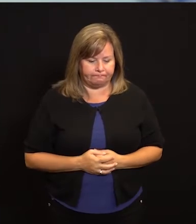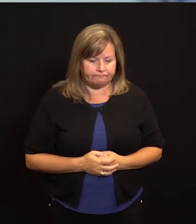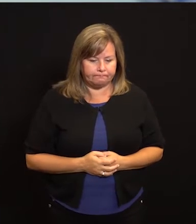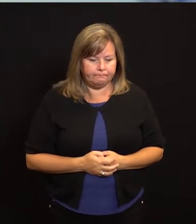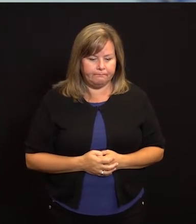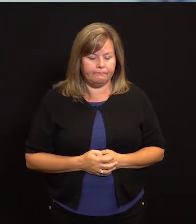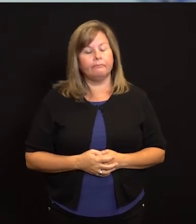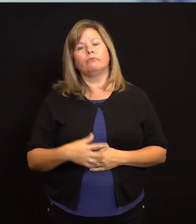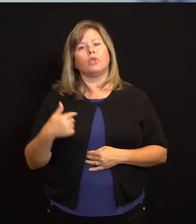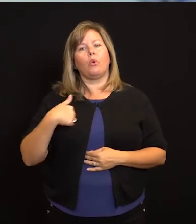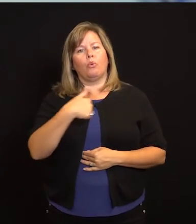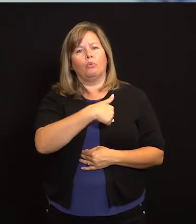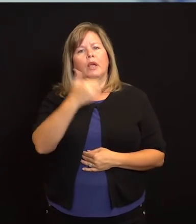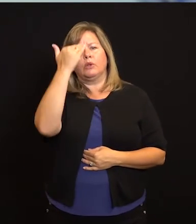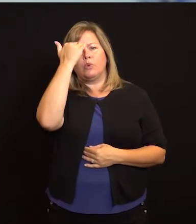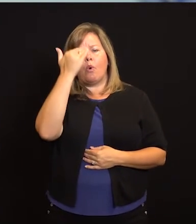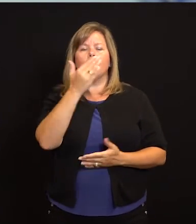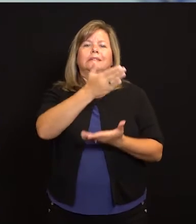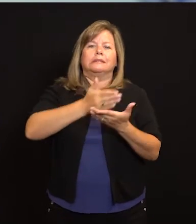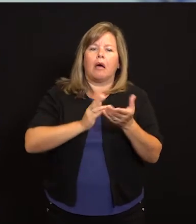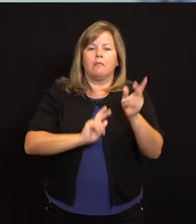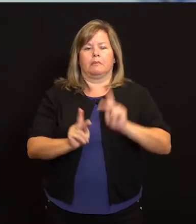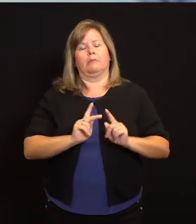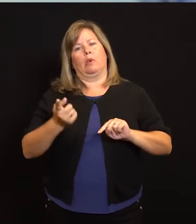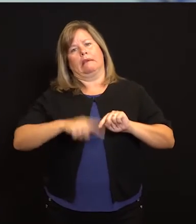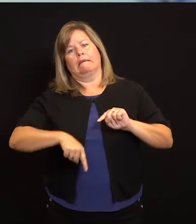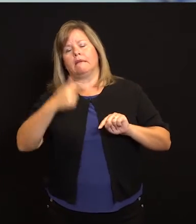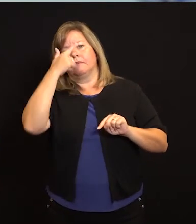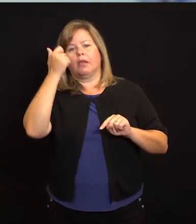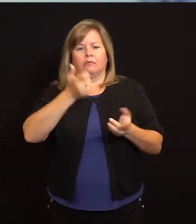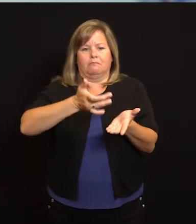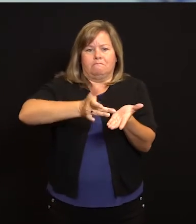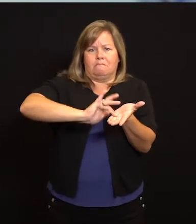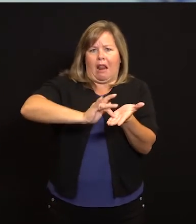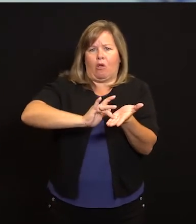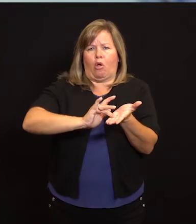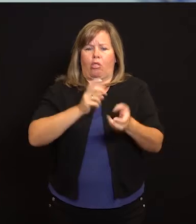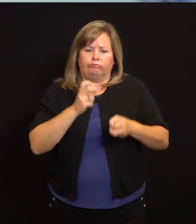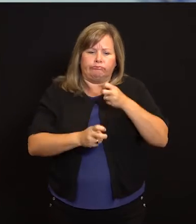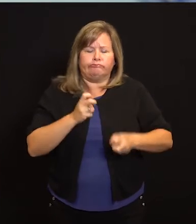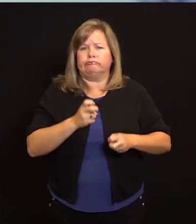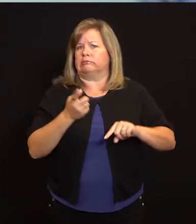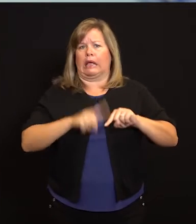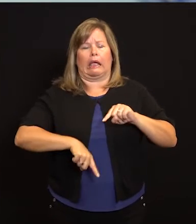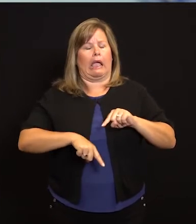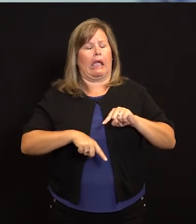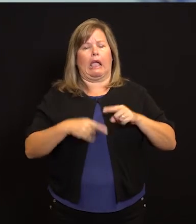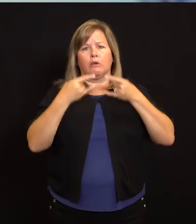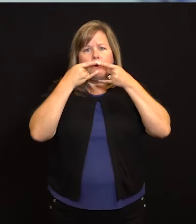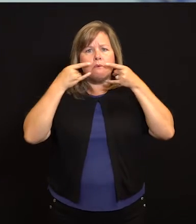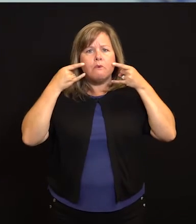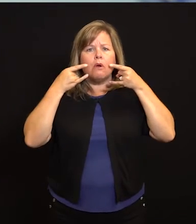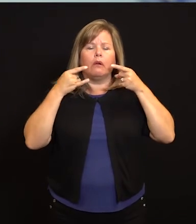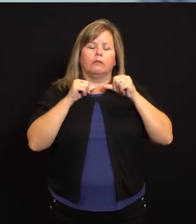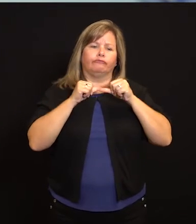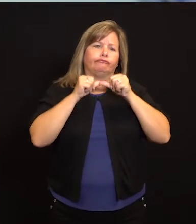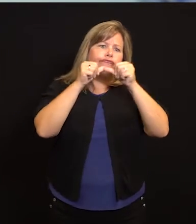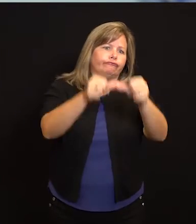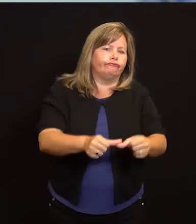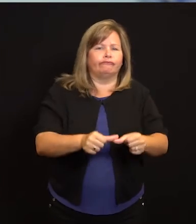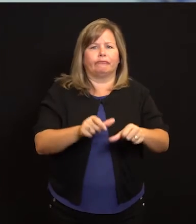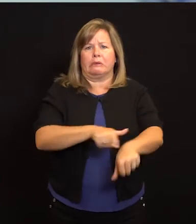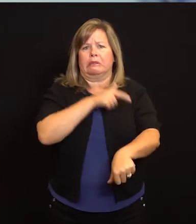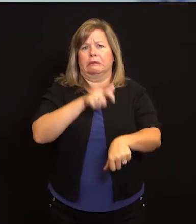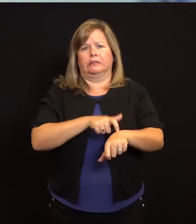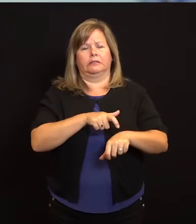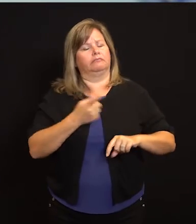aquellos que son médicamente delicados, que no pueden sostener el uso de una máscara, como un profesional de la salud pública, recomiendo